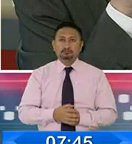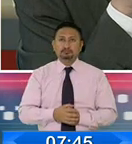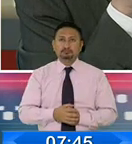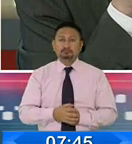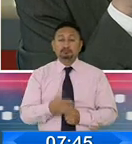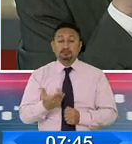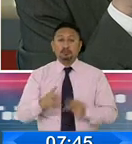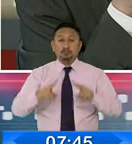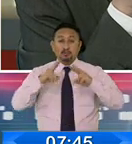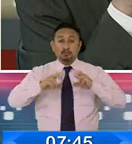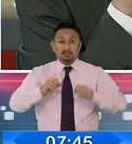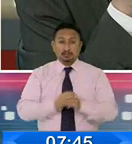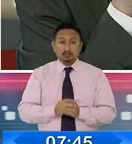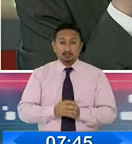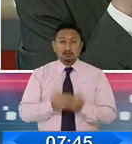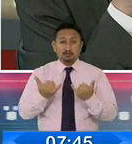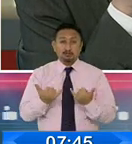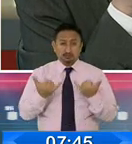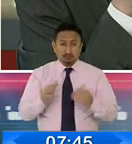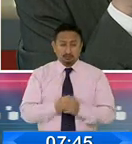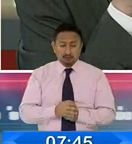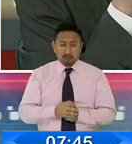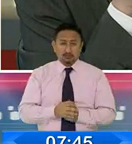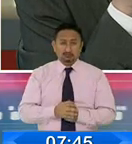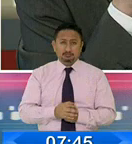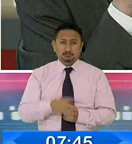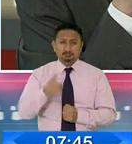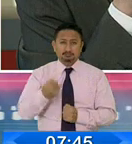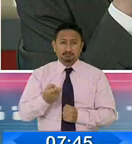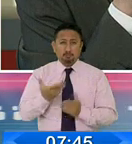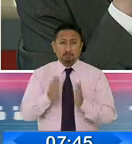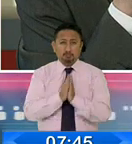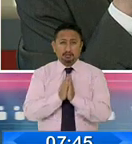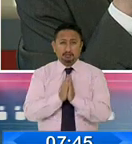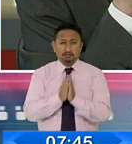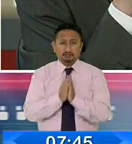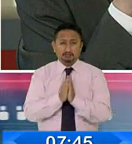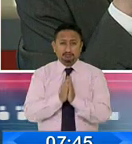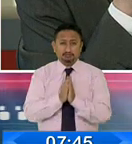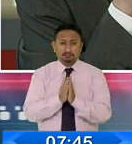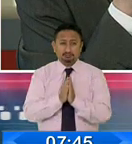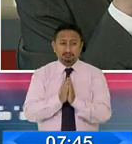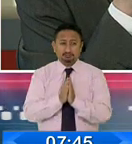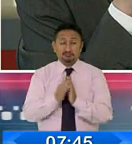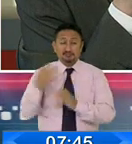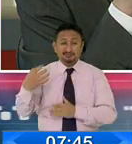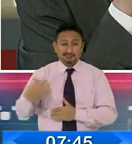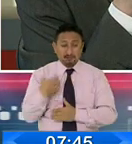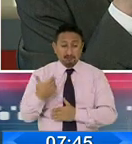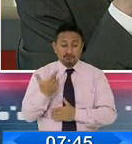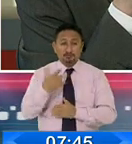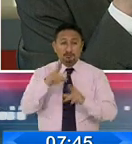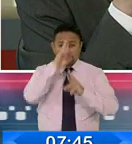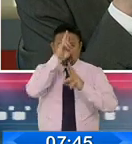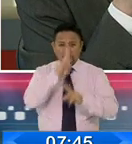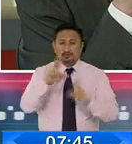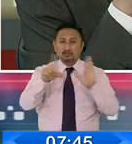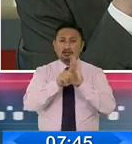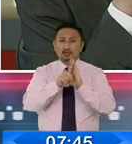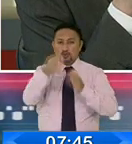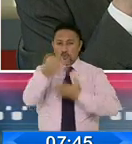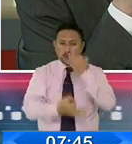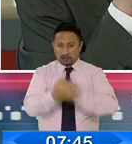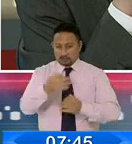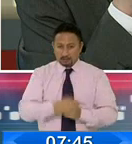nosotros venimos realizando una reclamación en términos legales, en términos jurídicos,